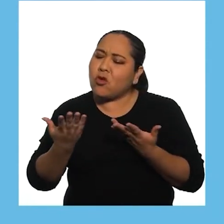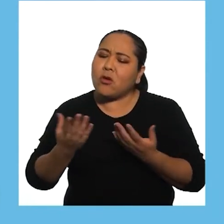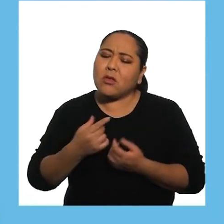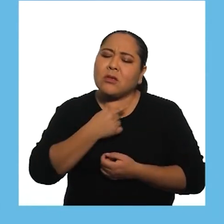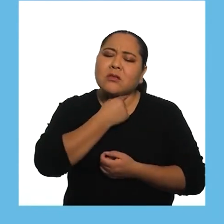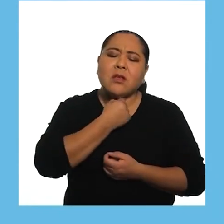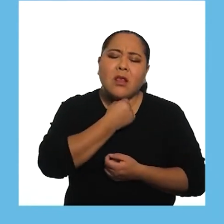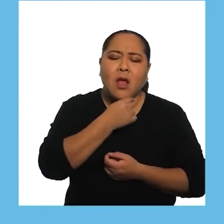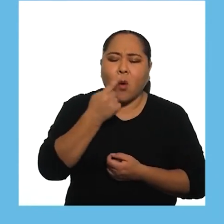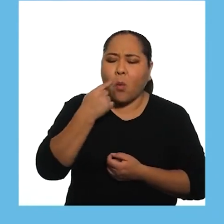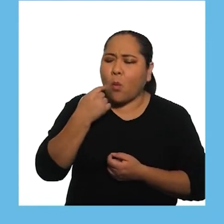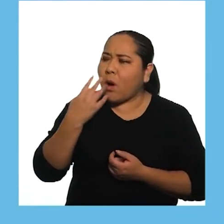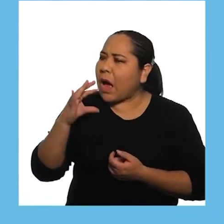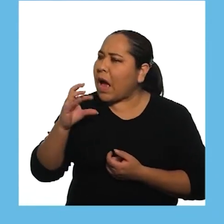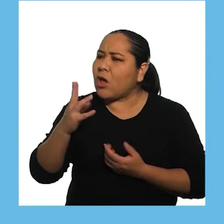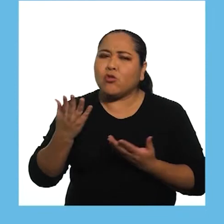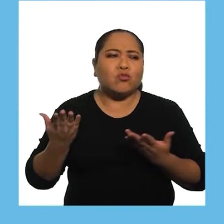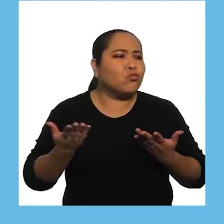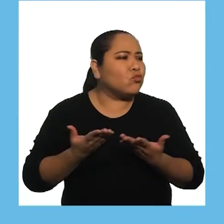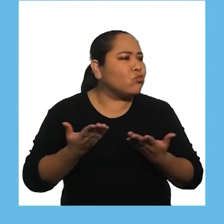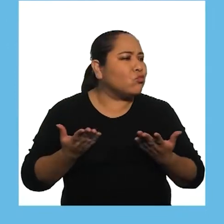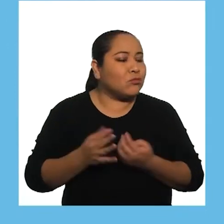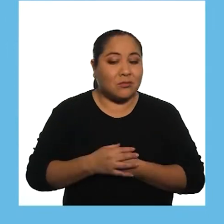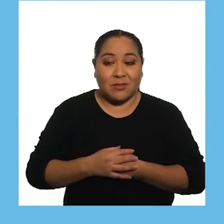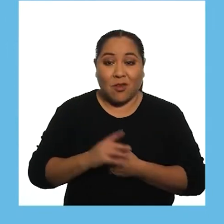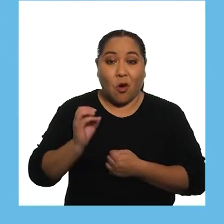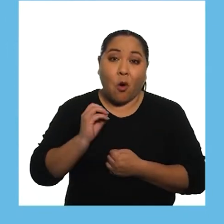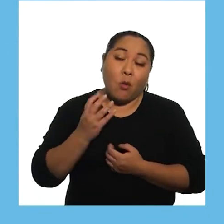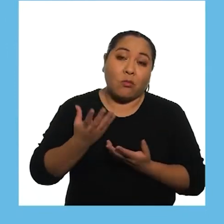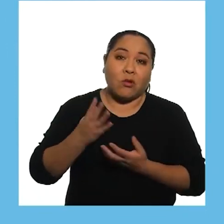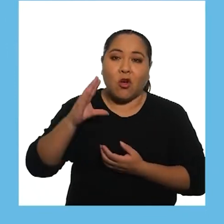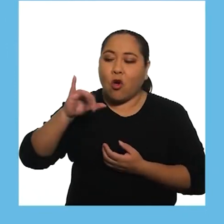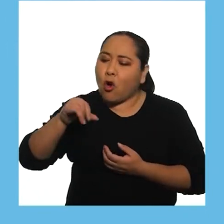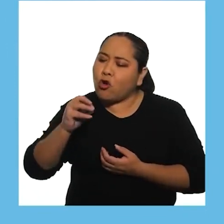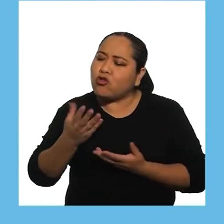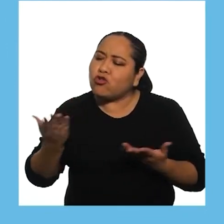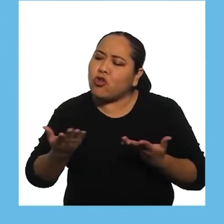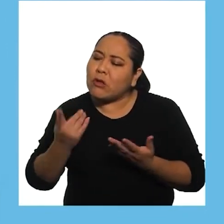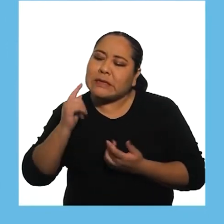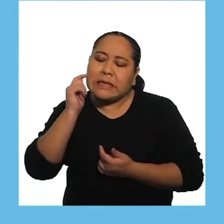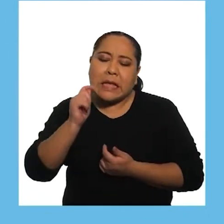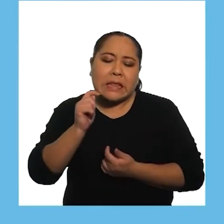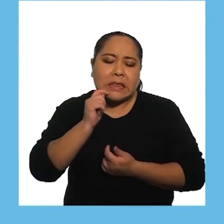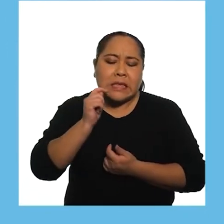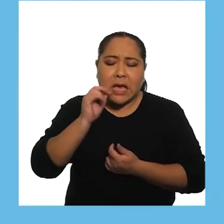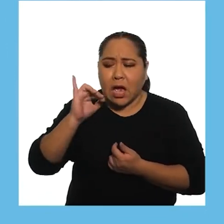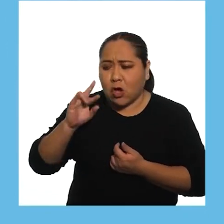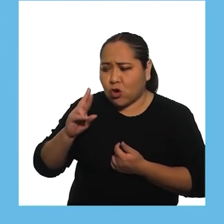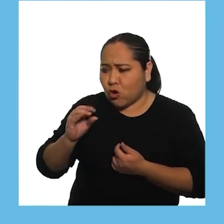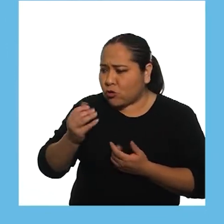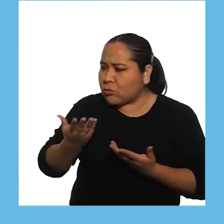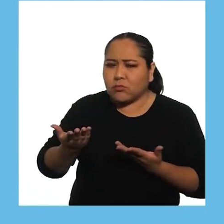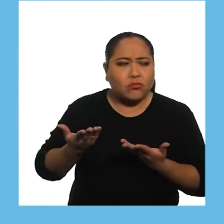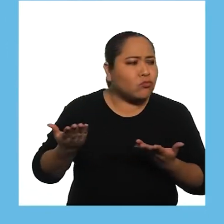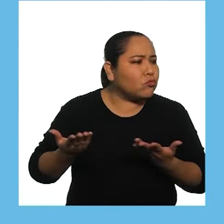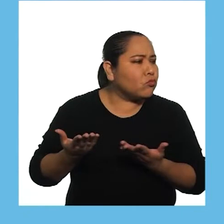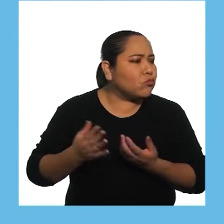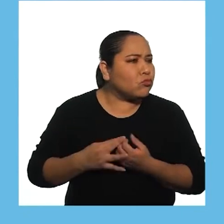¿dónde está el abuelo Carlos? O José, ¿dónde está la tía Rosa?